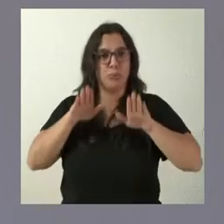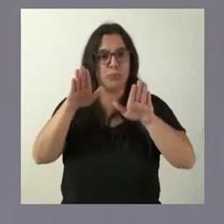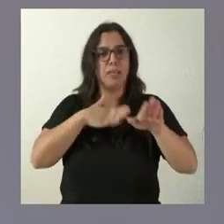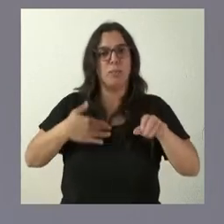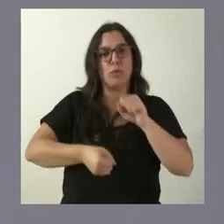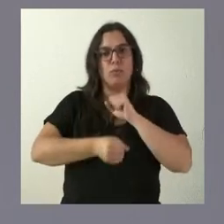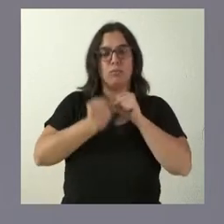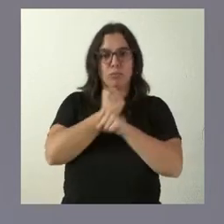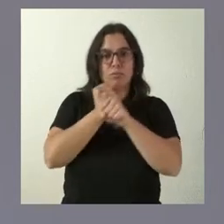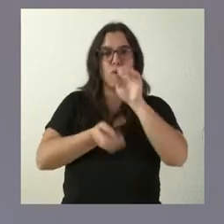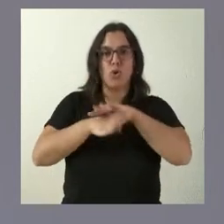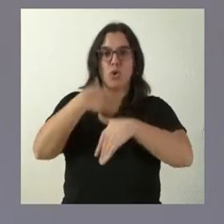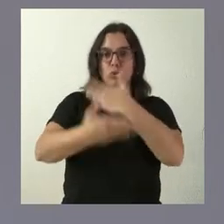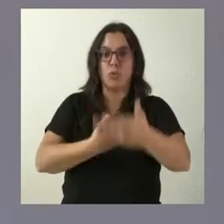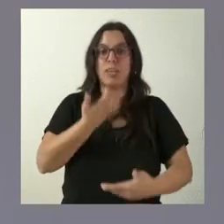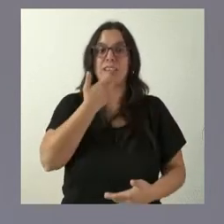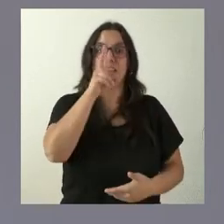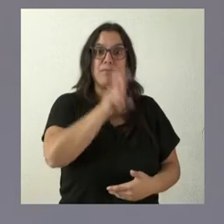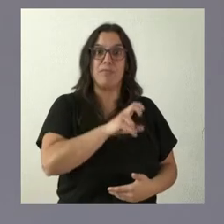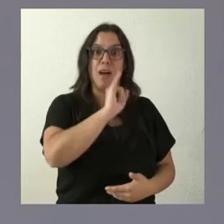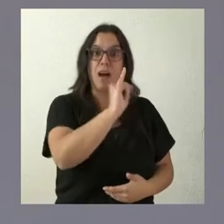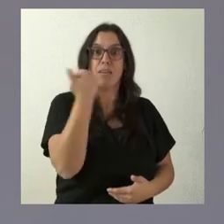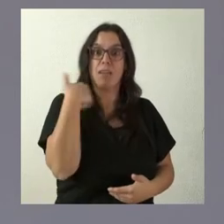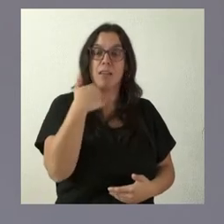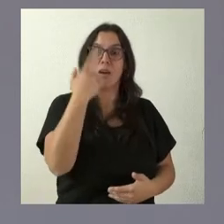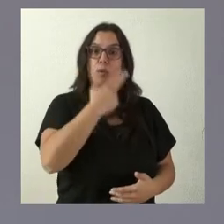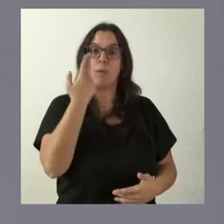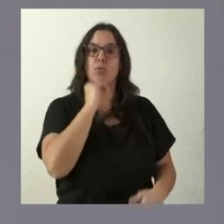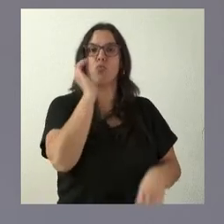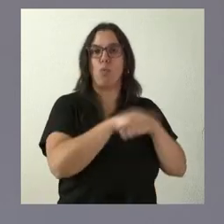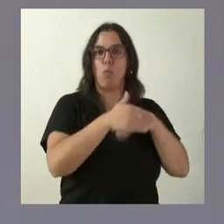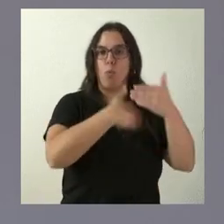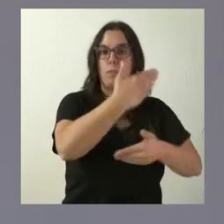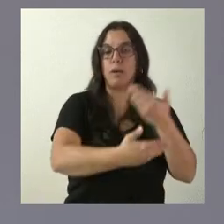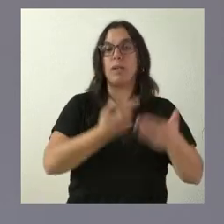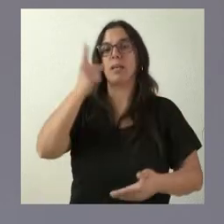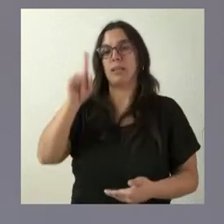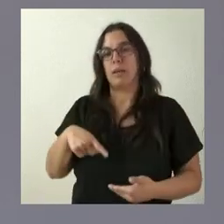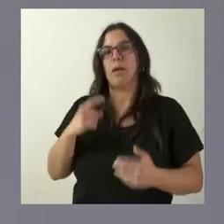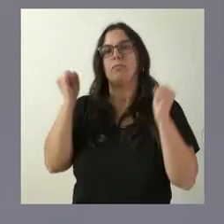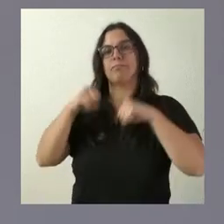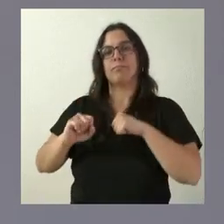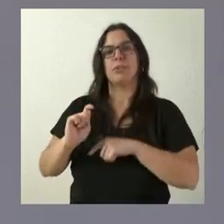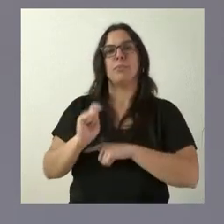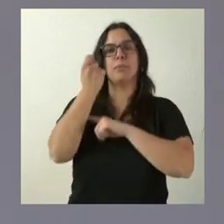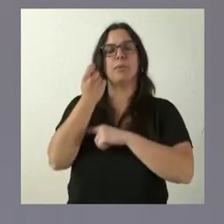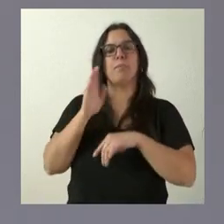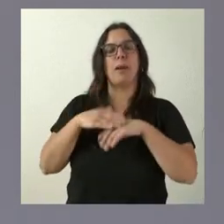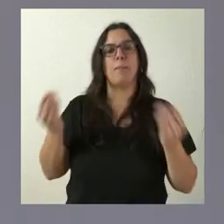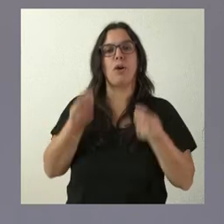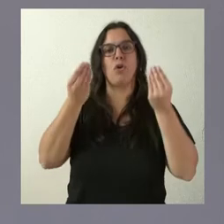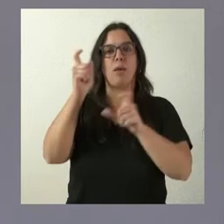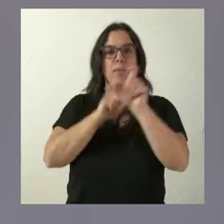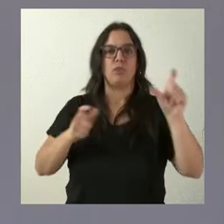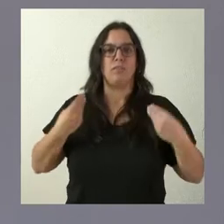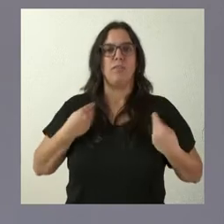cumplir lo que está en vigor e intentar acordar nuevas materias que beneficien el interés general de los ciudadanos de nuestra comunidad autónoma. Algunas de estas materias también han